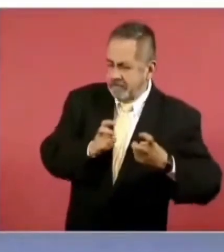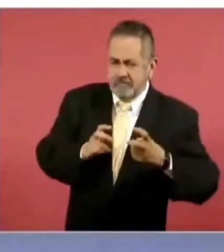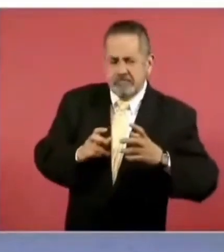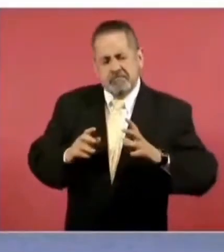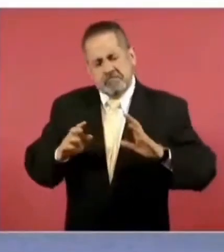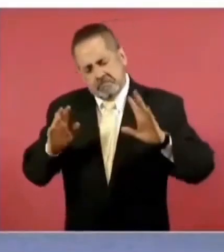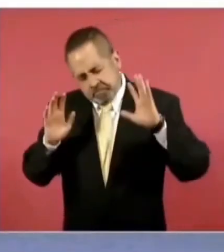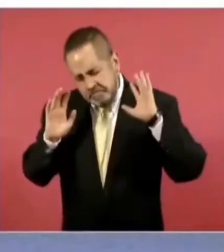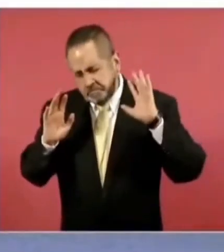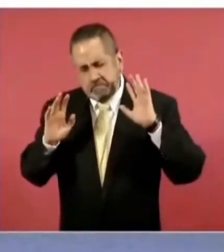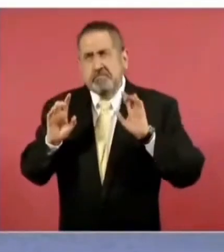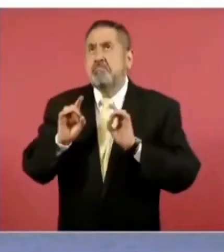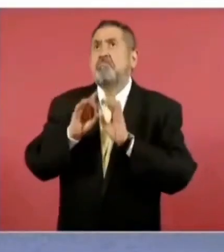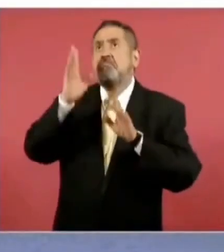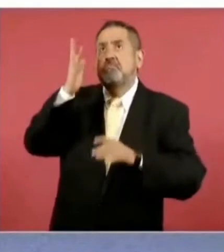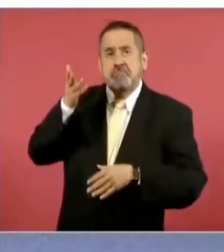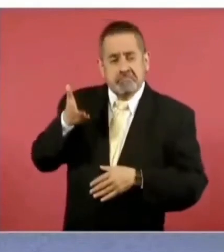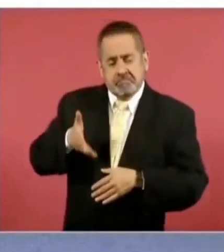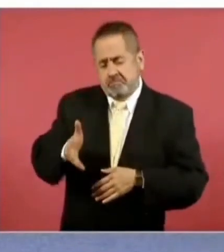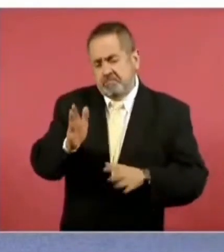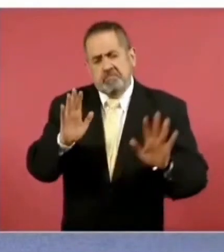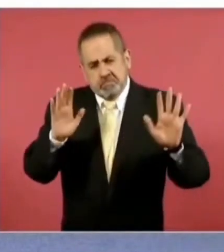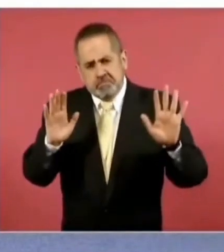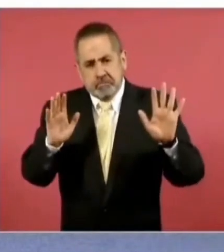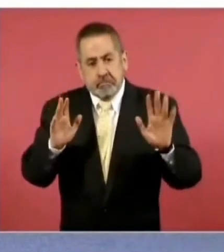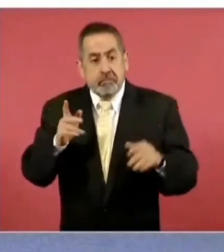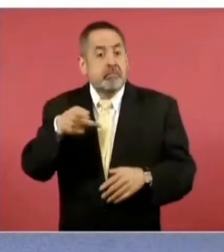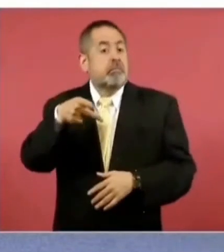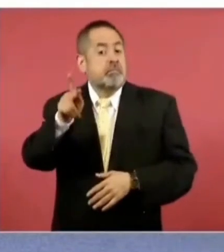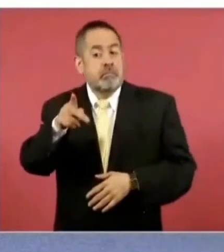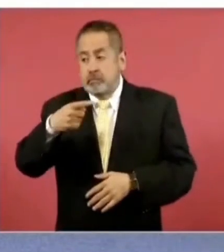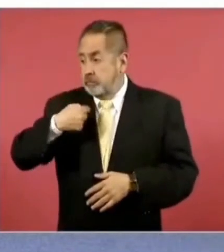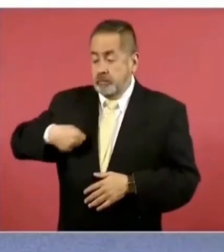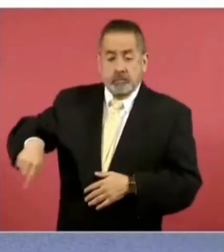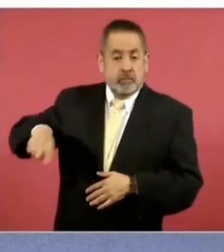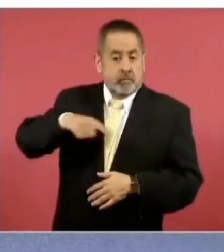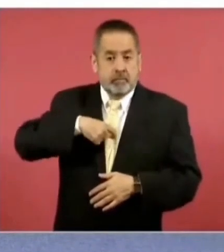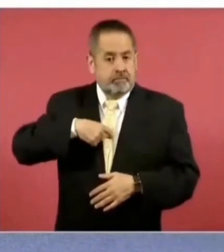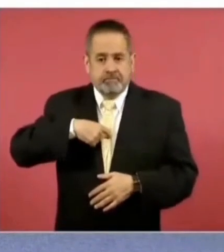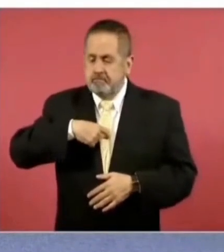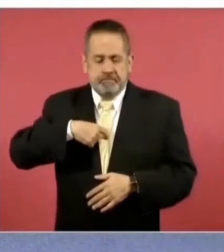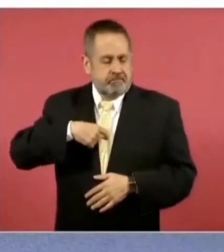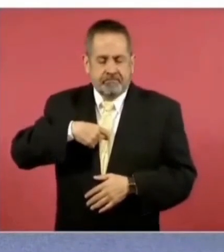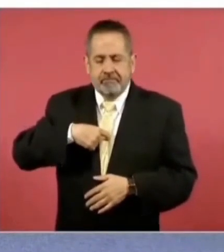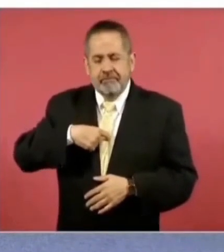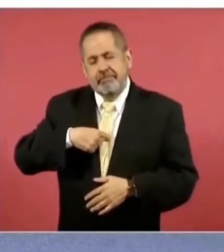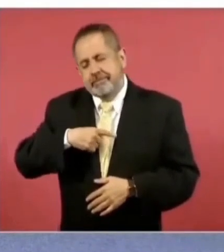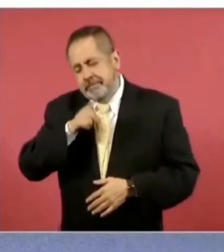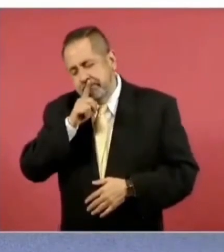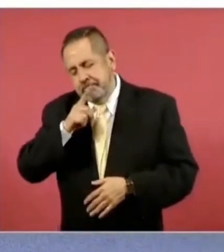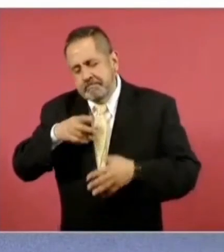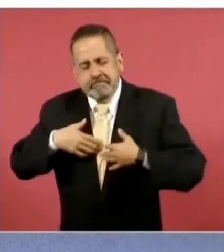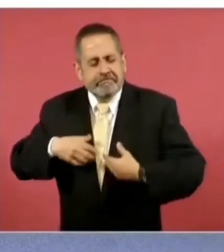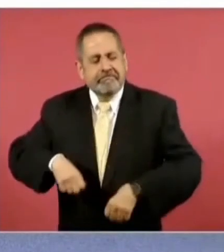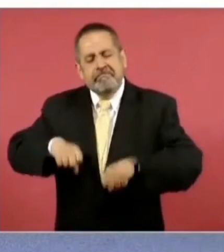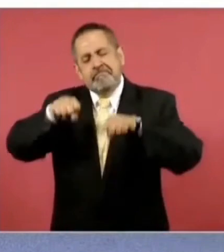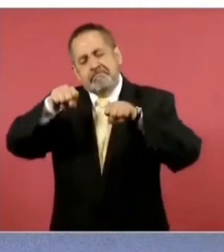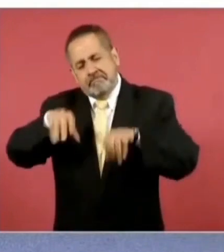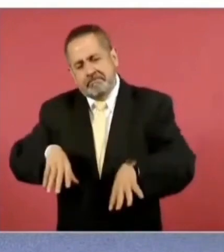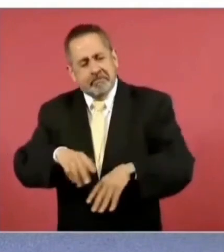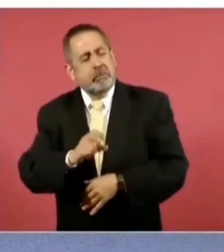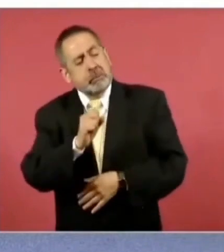es nuestro destino. Pero nosotros no debemos legalizar ese